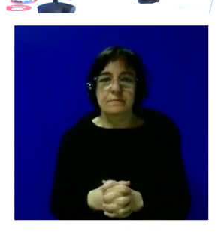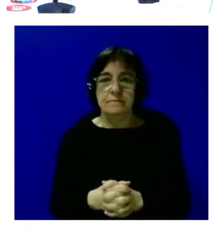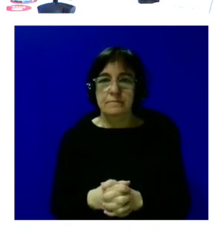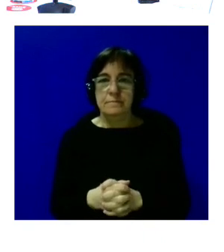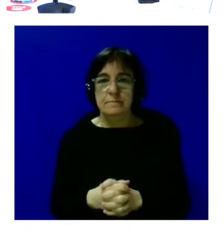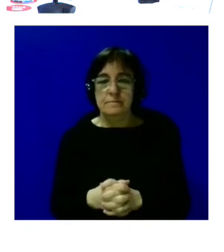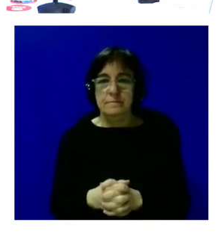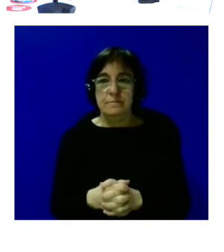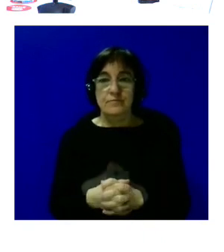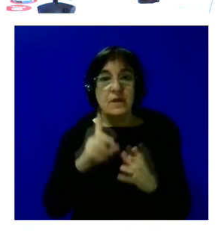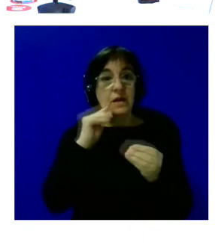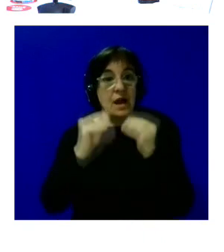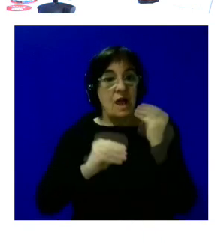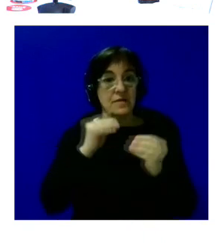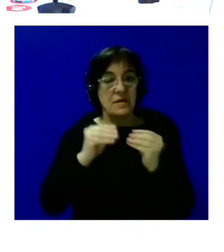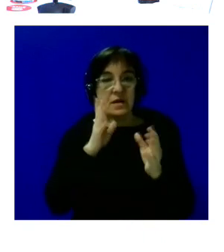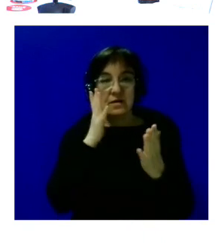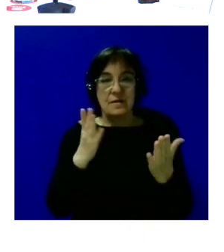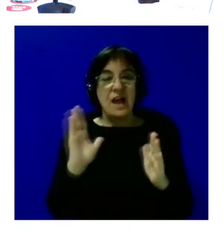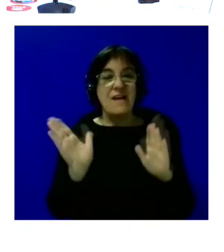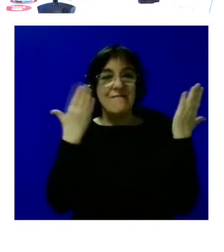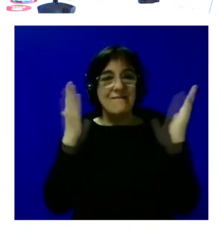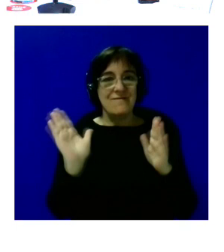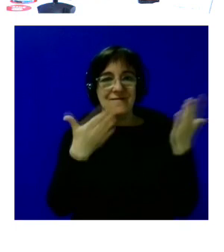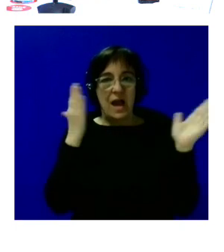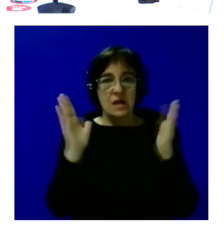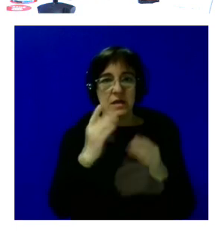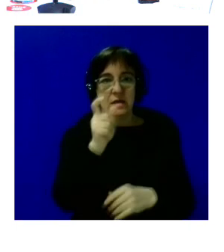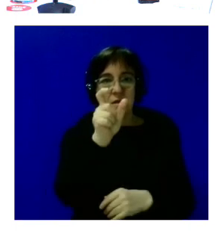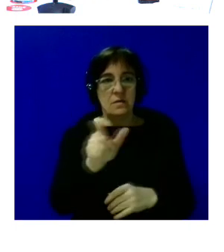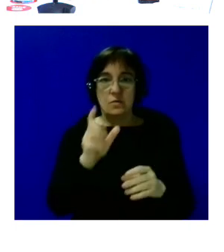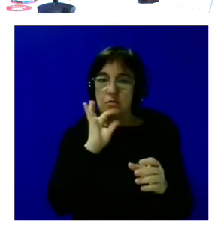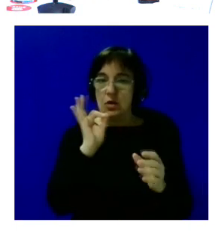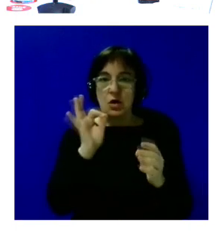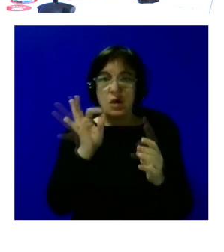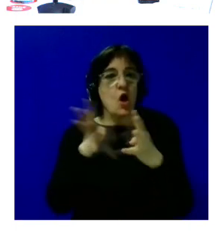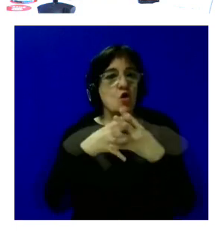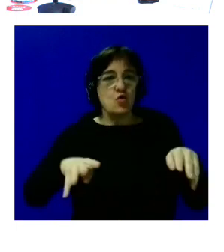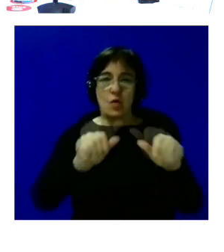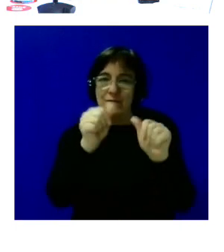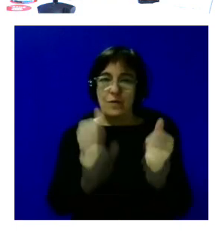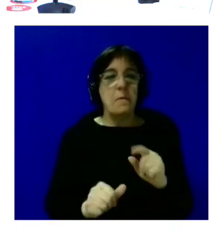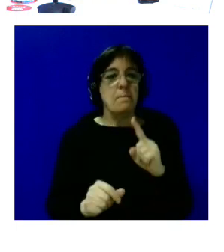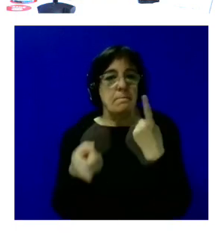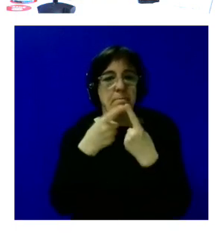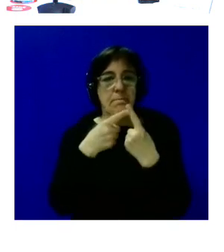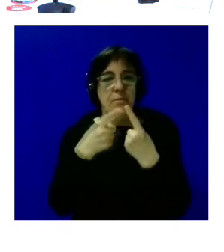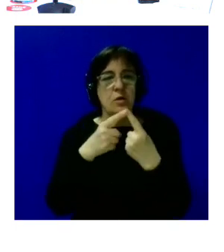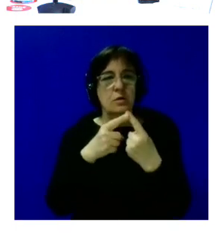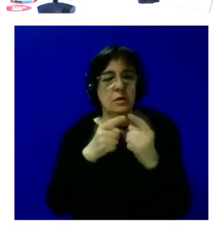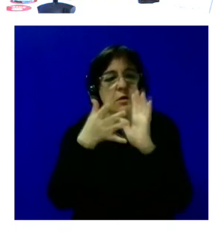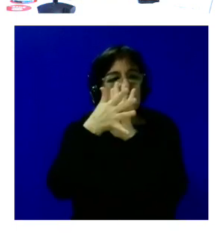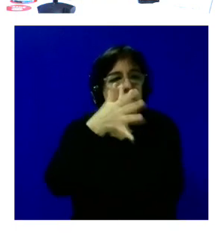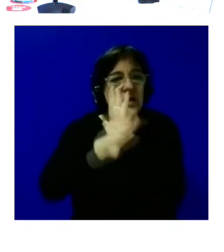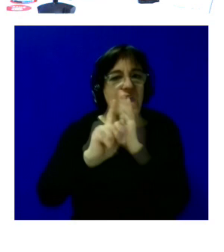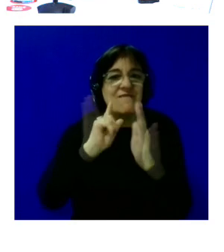en la que establecemos lo que son las fases de empleo personalizado y siempre va a tener esta estructura que es primero una breve descripción de lo que es